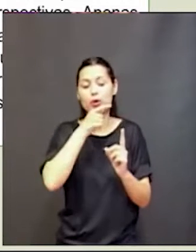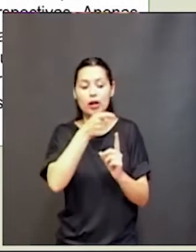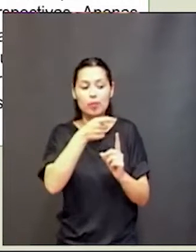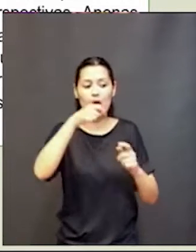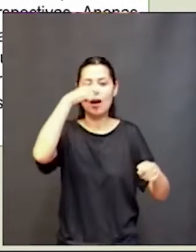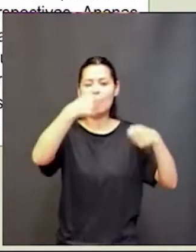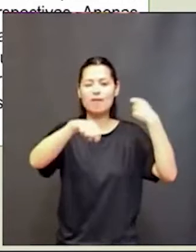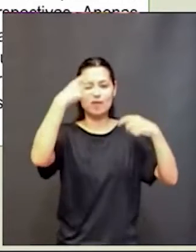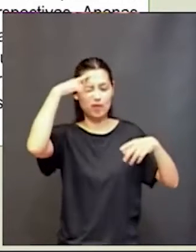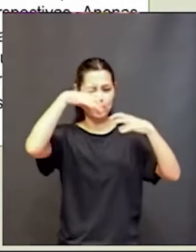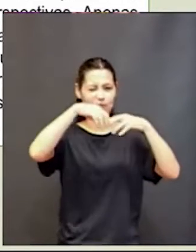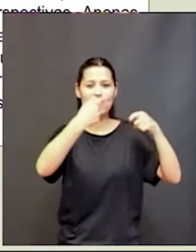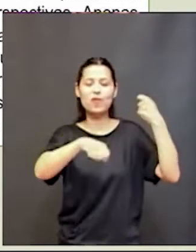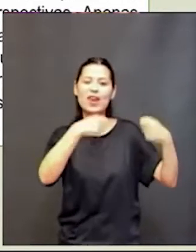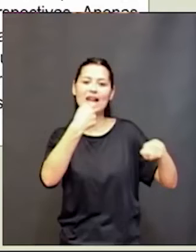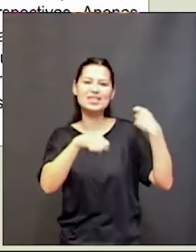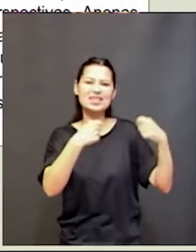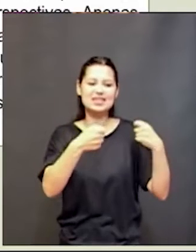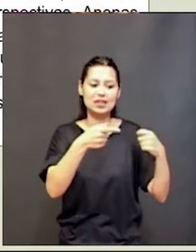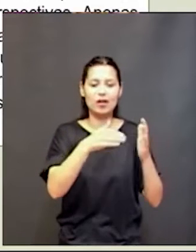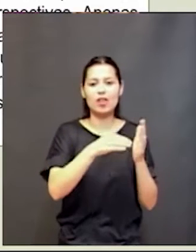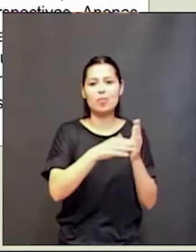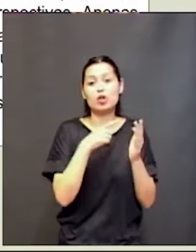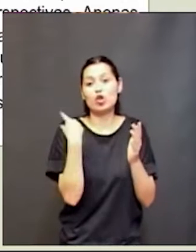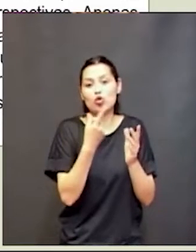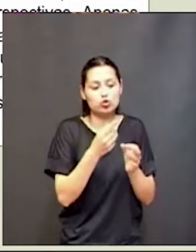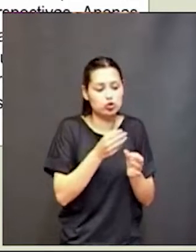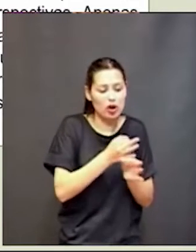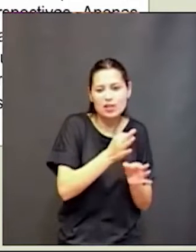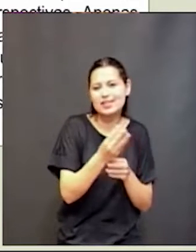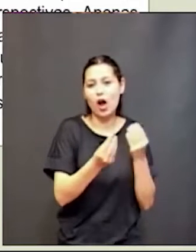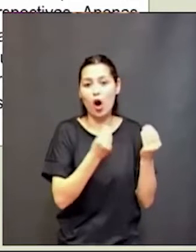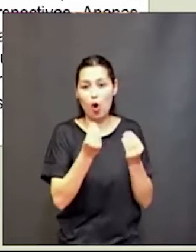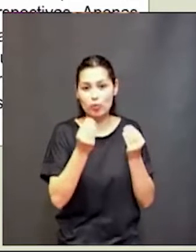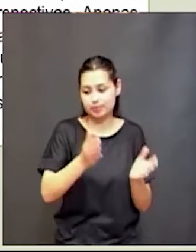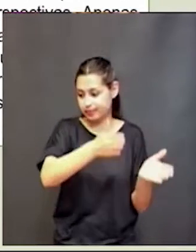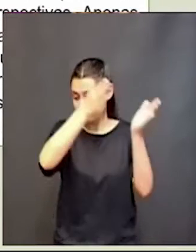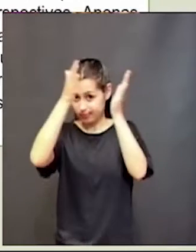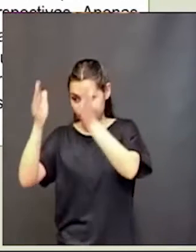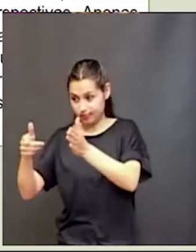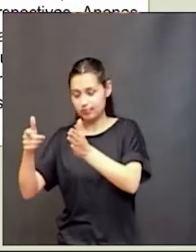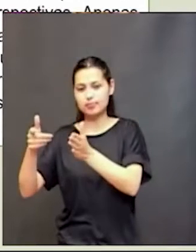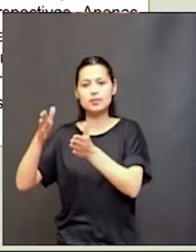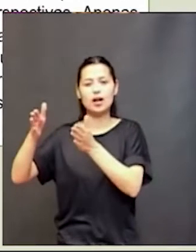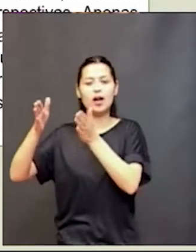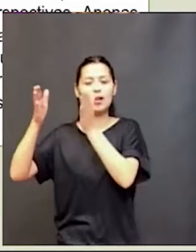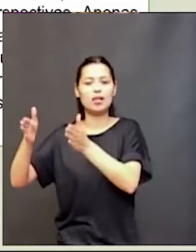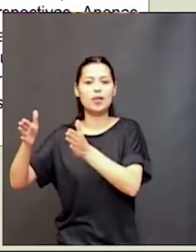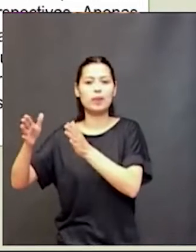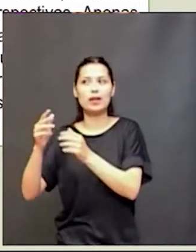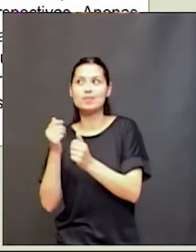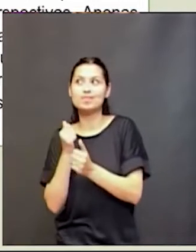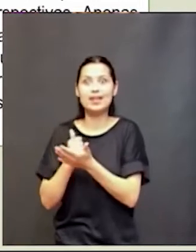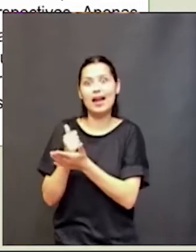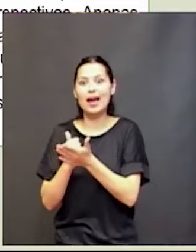estimularlos. Y la plasticidad expectante tiene que ver con que hay distintas etapas de la vida de un ser humano, sobre todo la primera